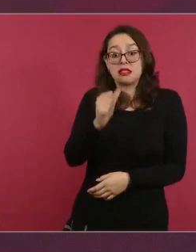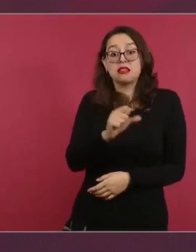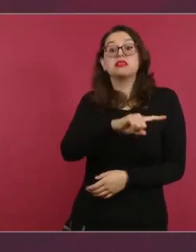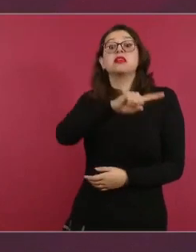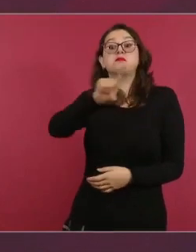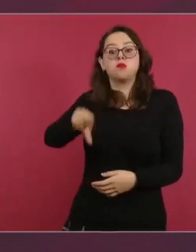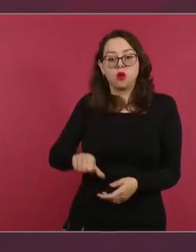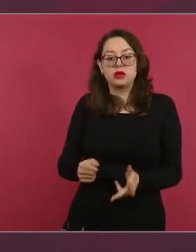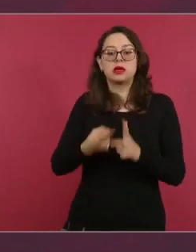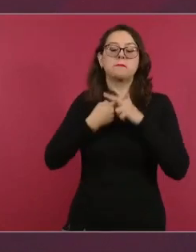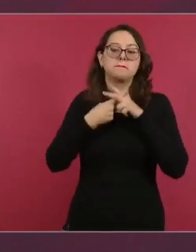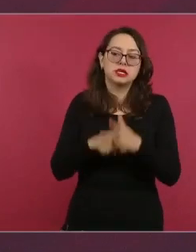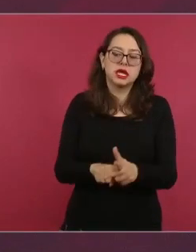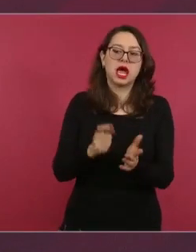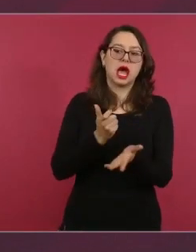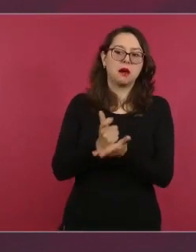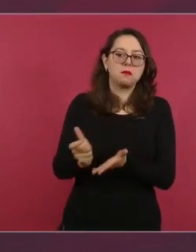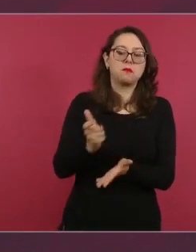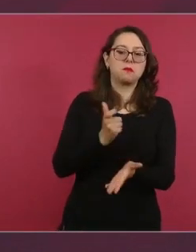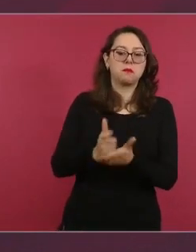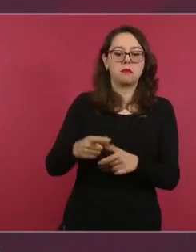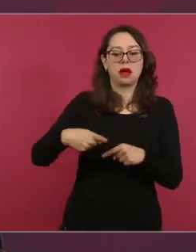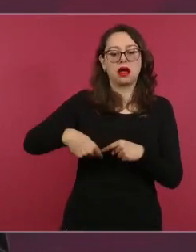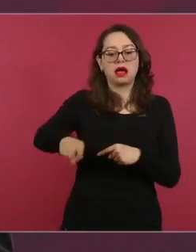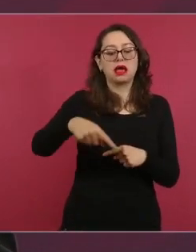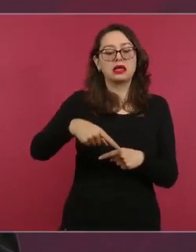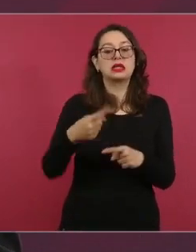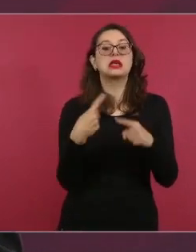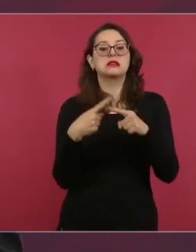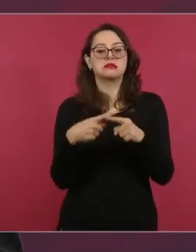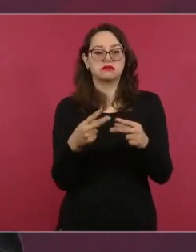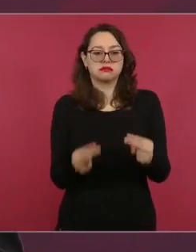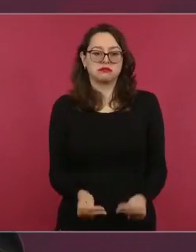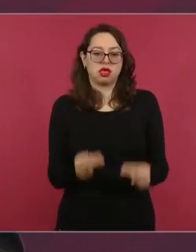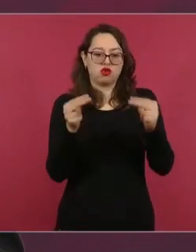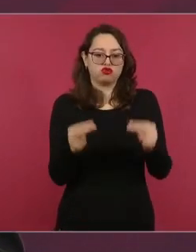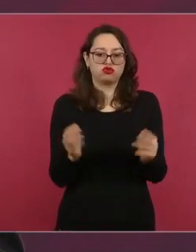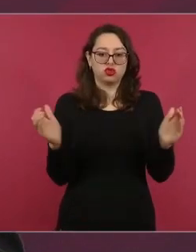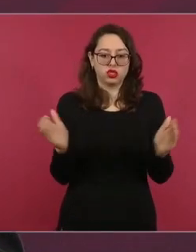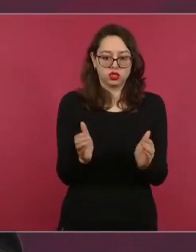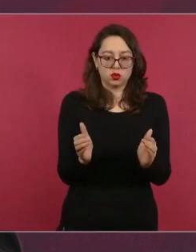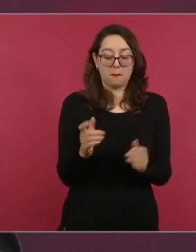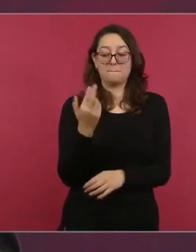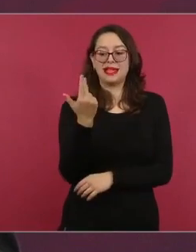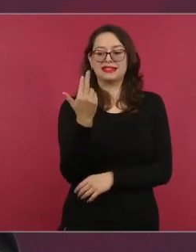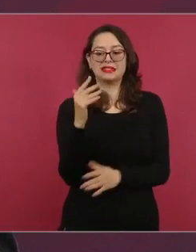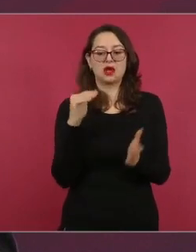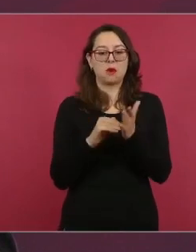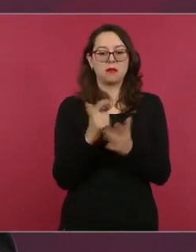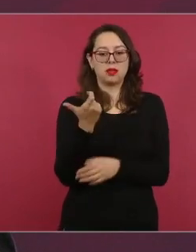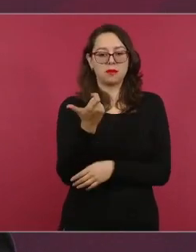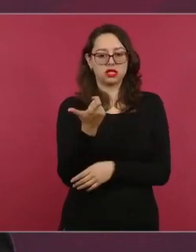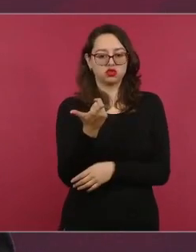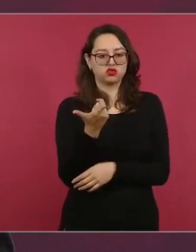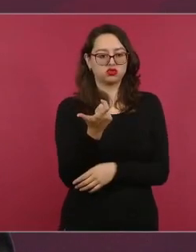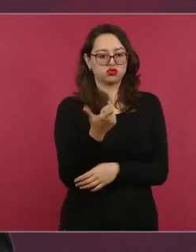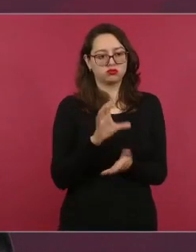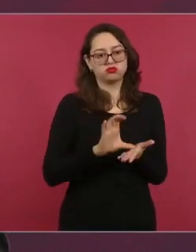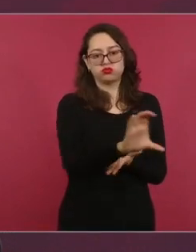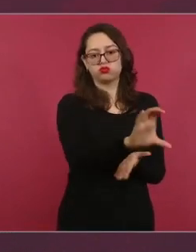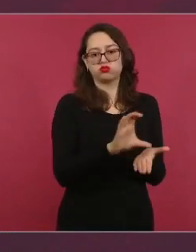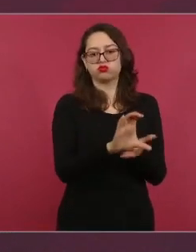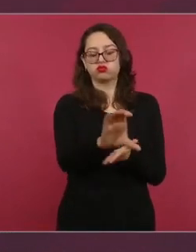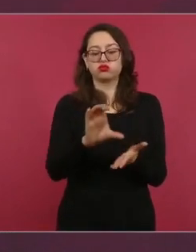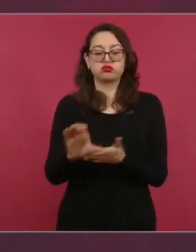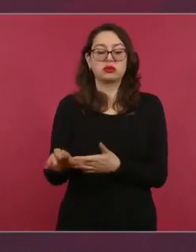en beneficio de pequeños comerciantes, dueños de talleres, fondas